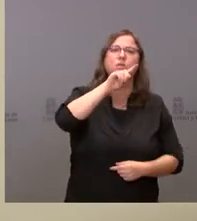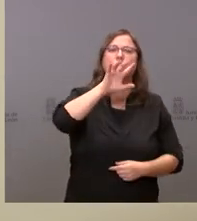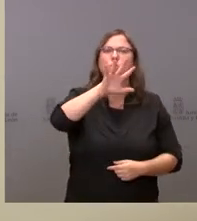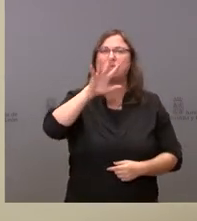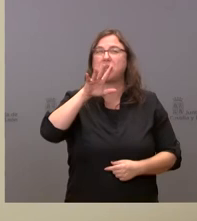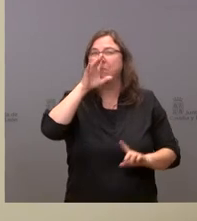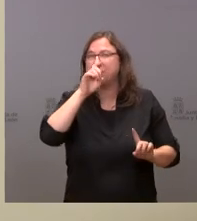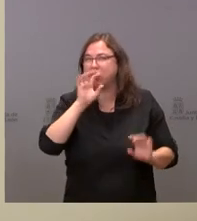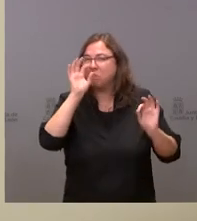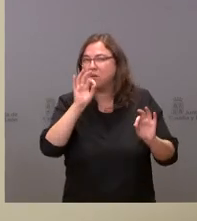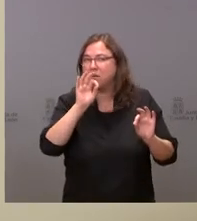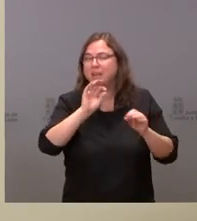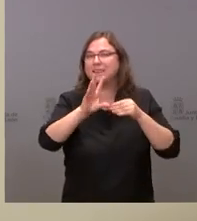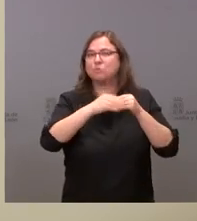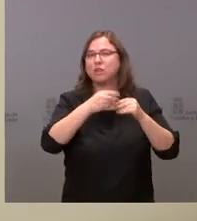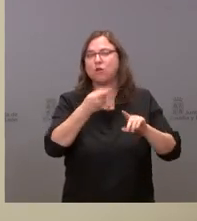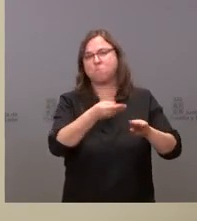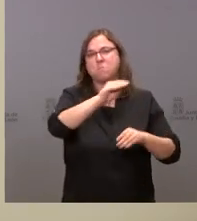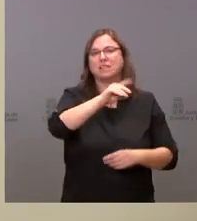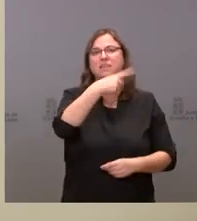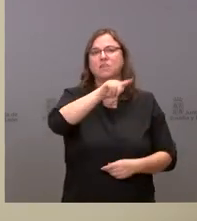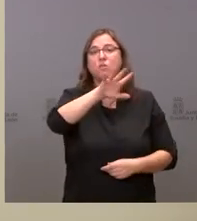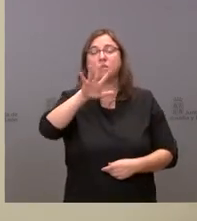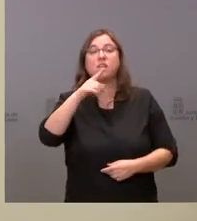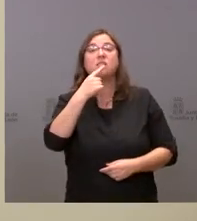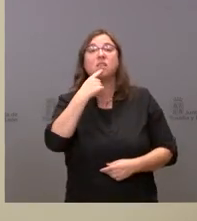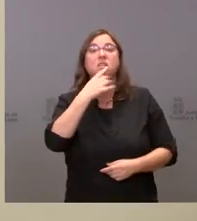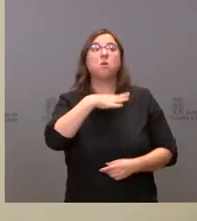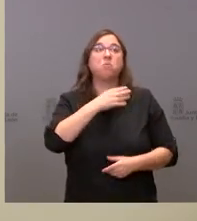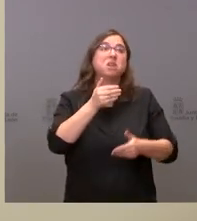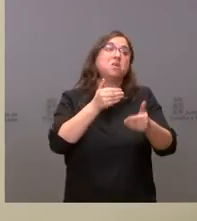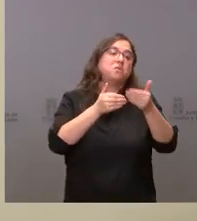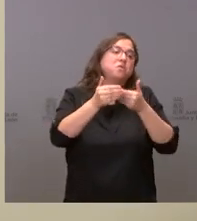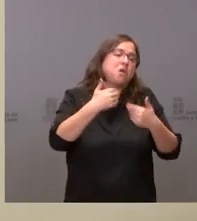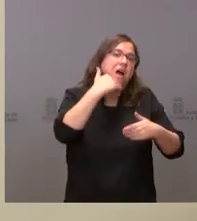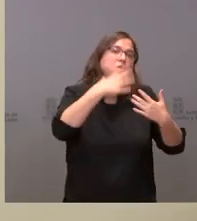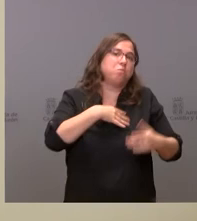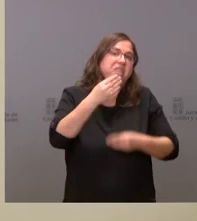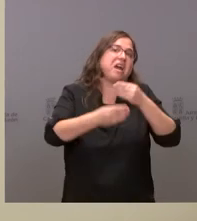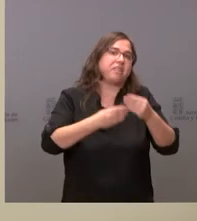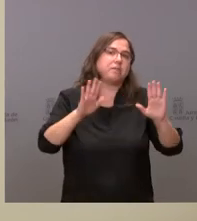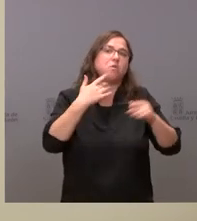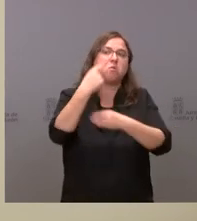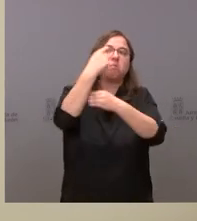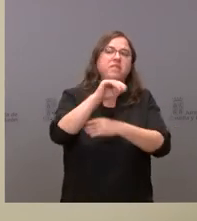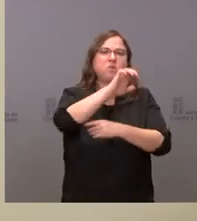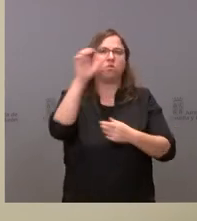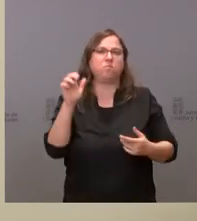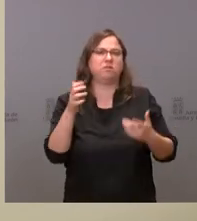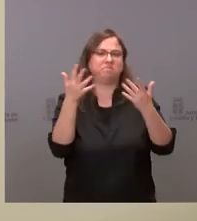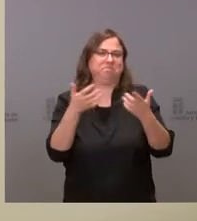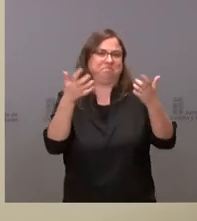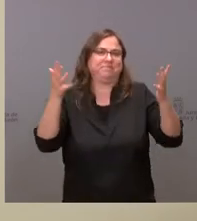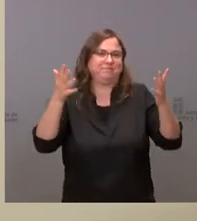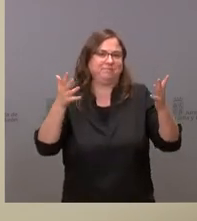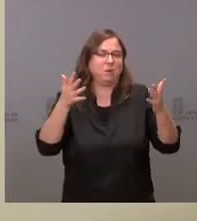no recuerdo mal la disposición adicional es que igual algún día haremos algo con esto que nos ha dejado hacer la Unión Europea esto es un poquito